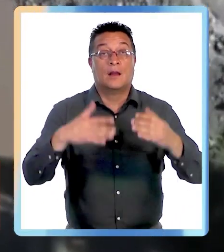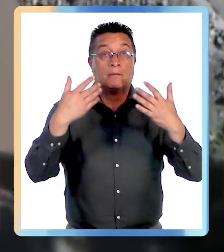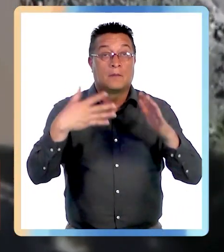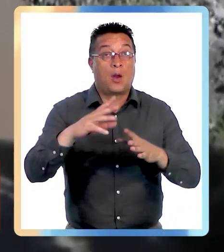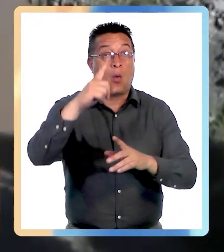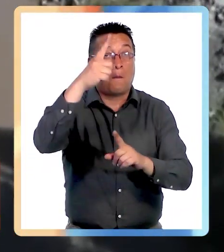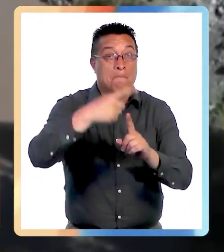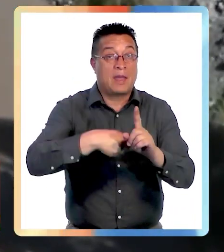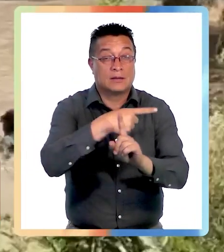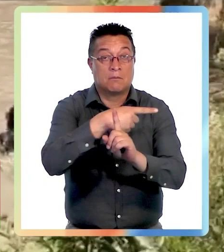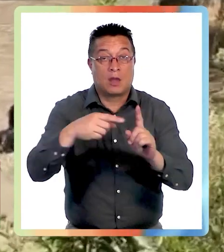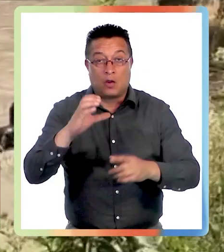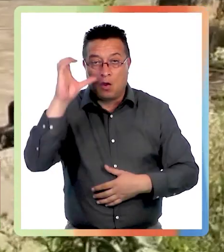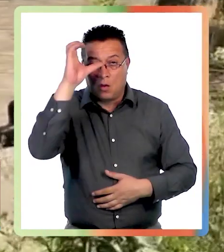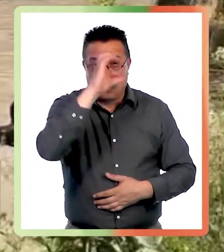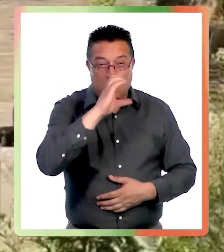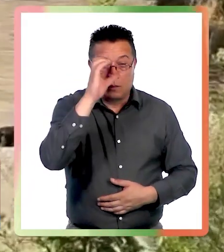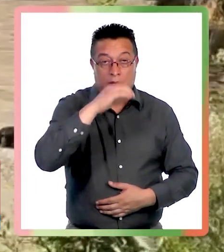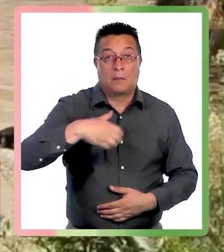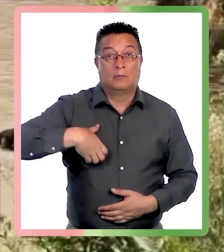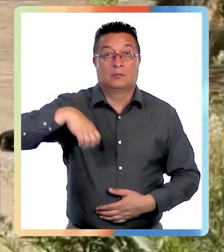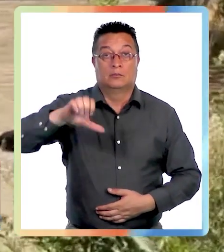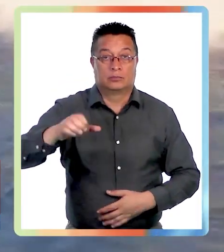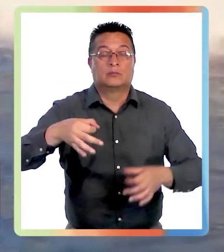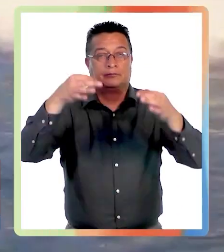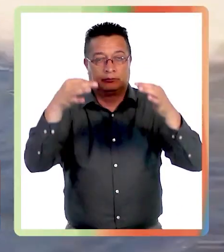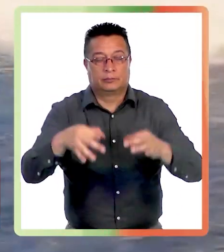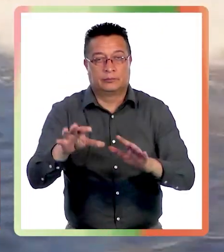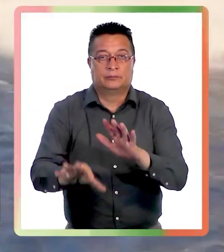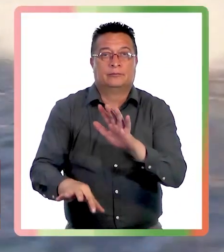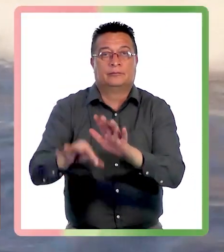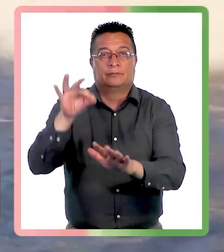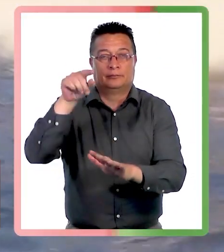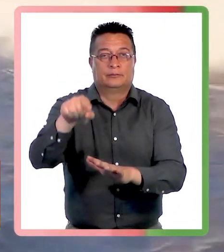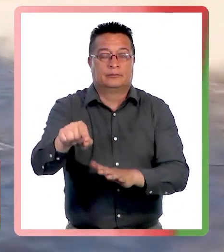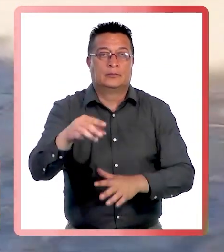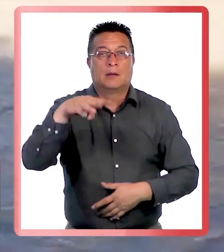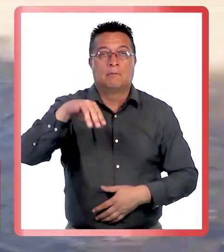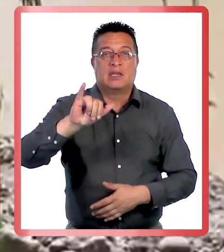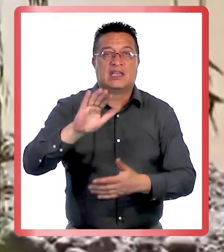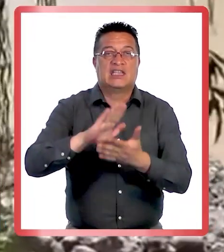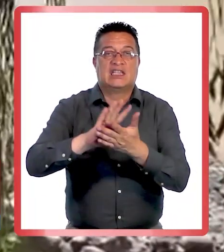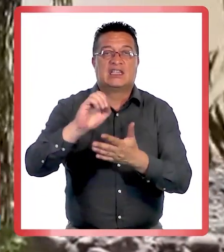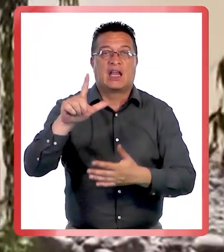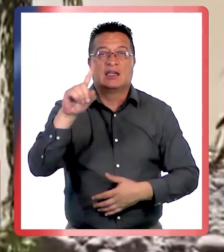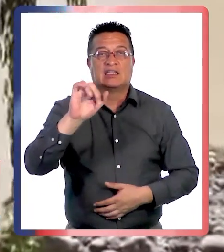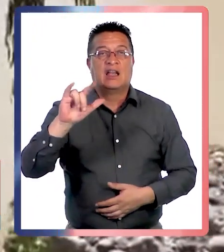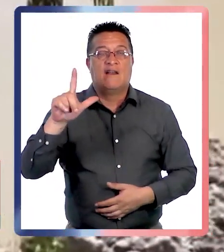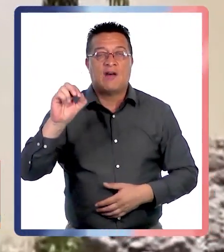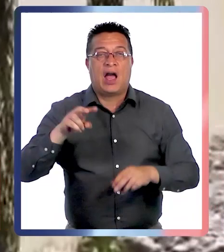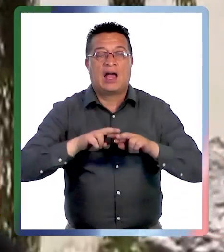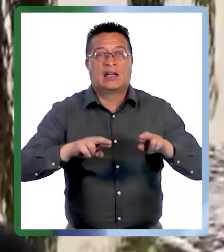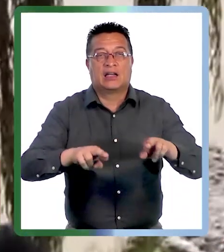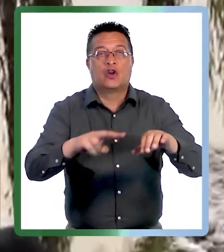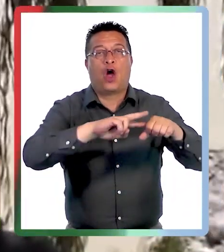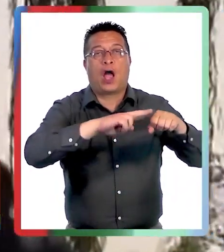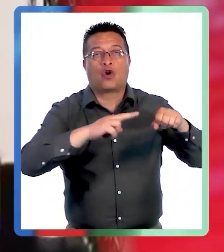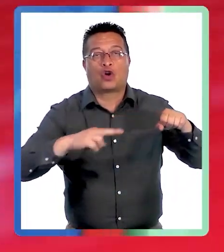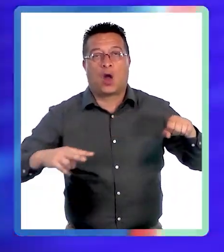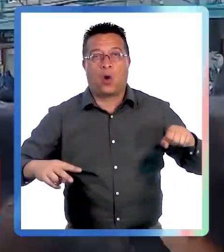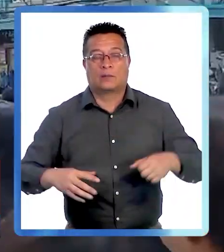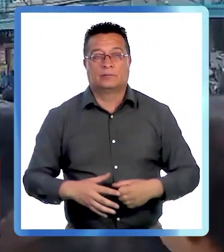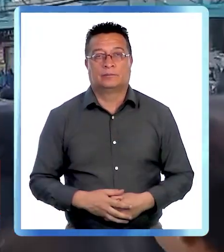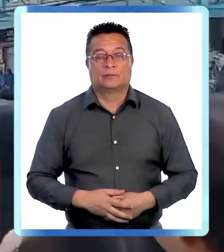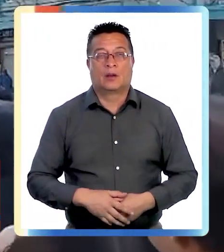Luego de casi un mes y medio de búsqueda, la PDI confirmó el hallazgo de los restos de Michel Silva en el río Aconcagua.